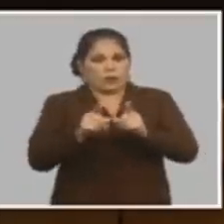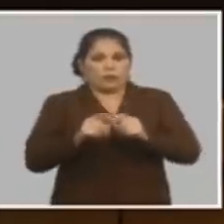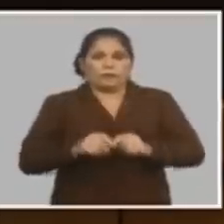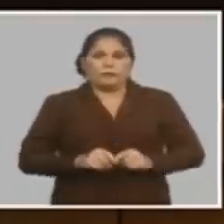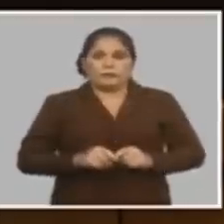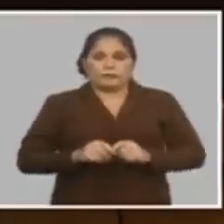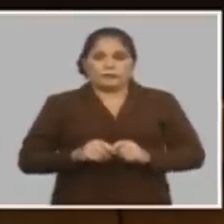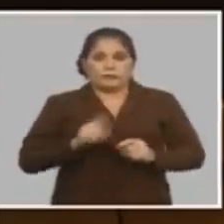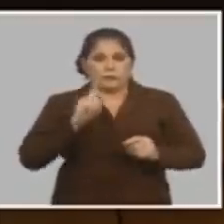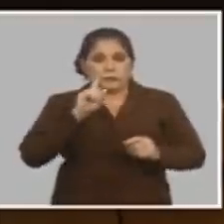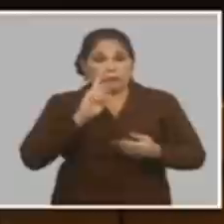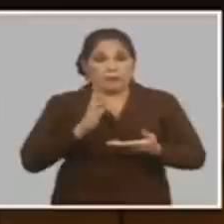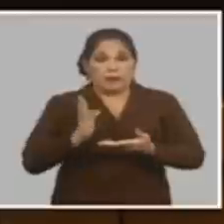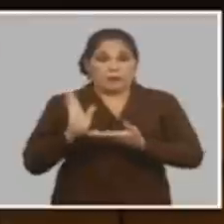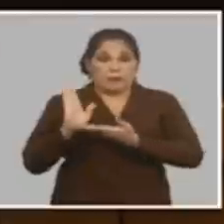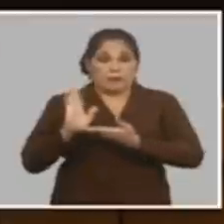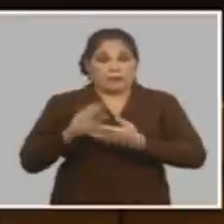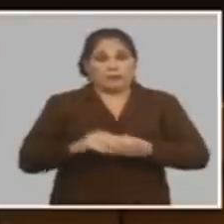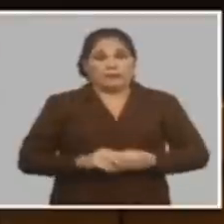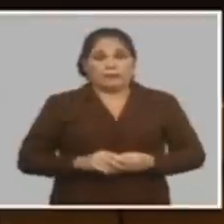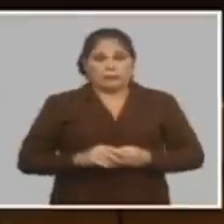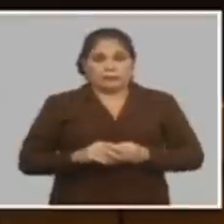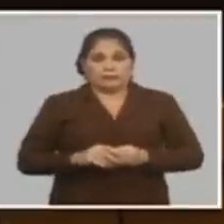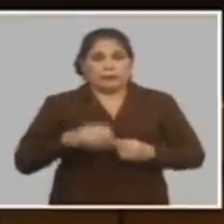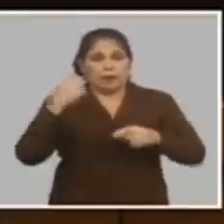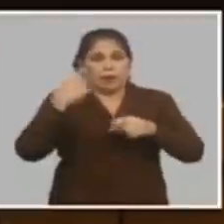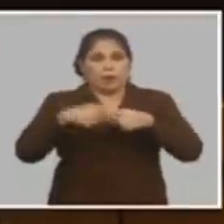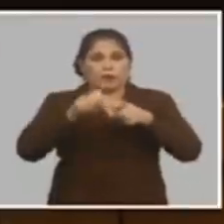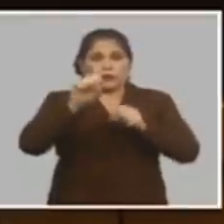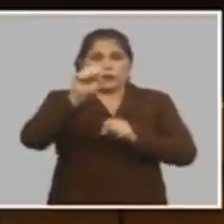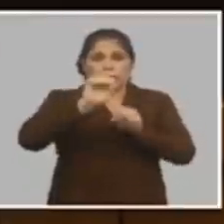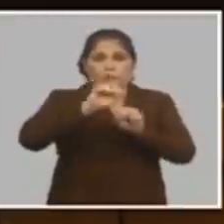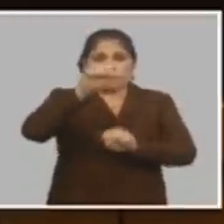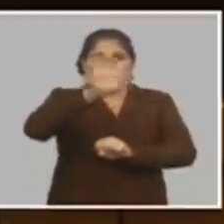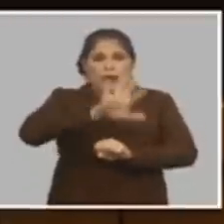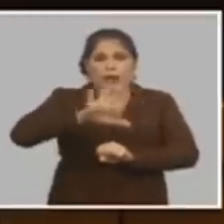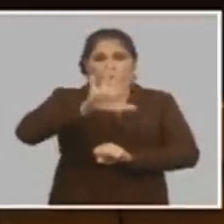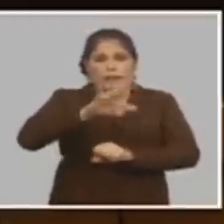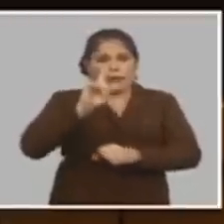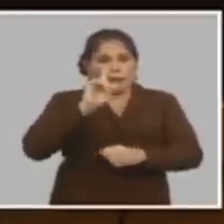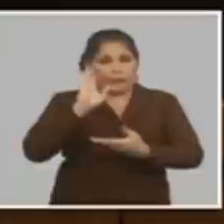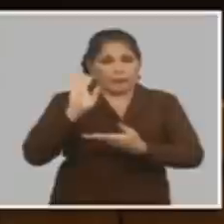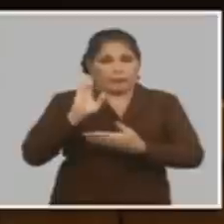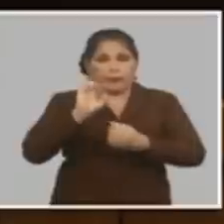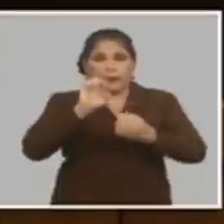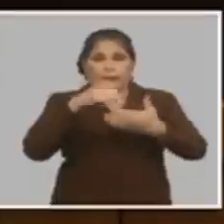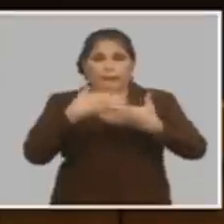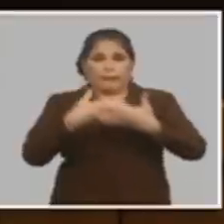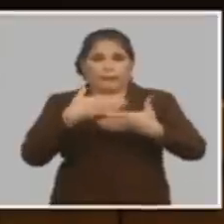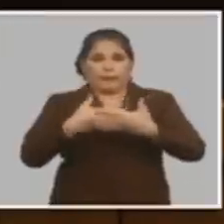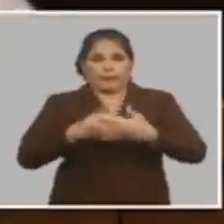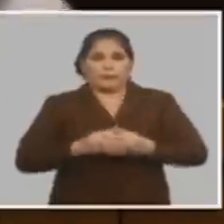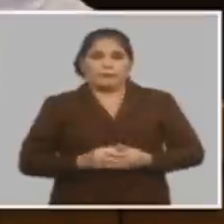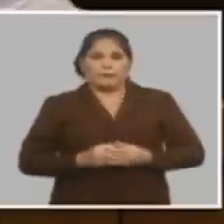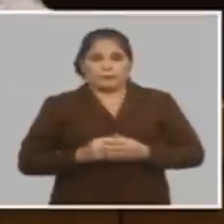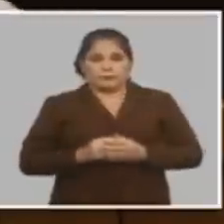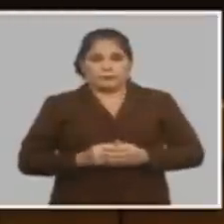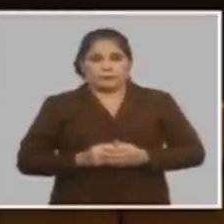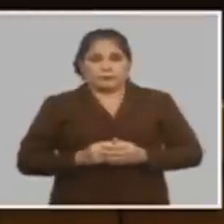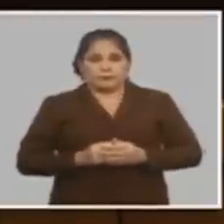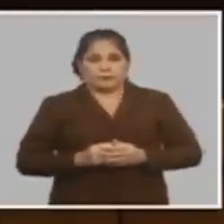con el ejercicio que hicimos de las empresas ahora